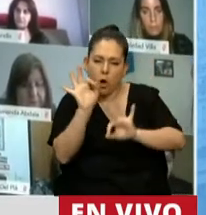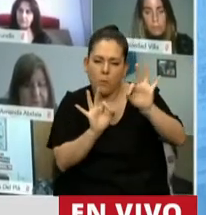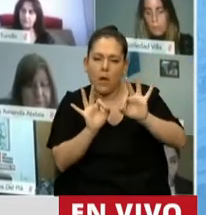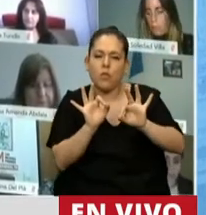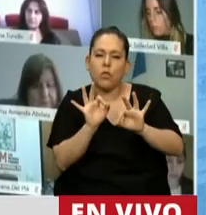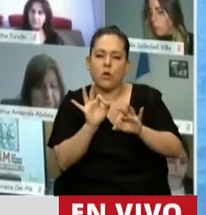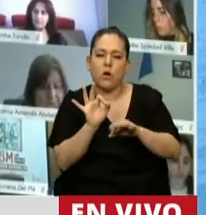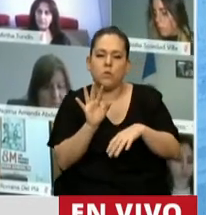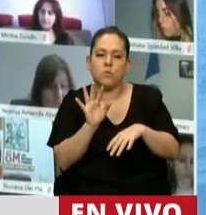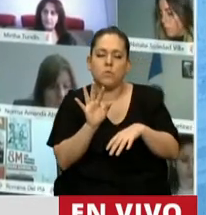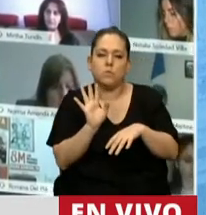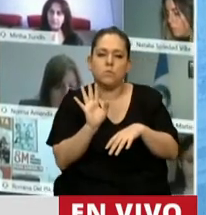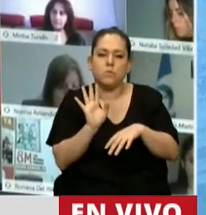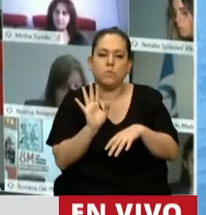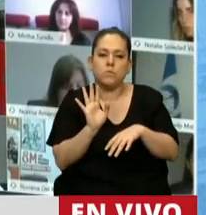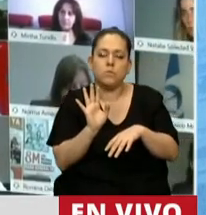hablando